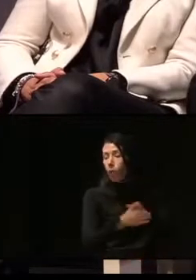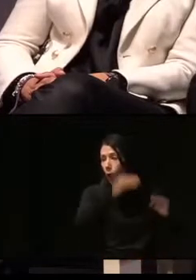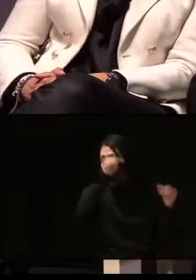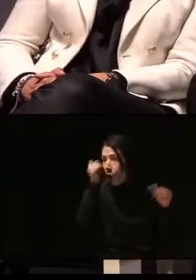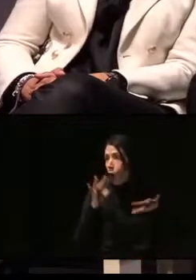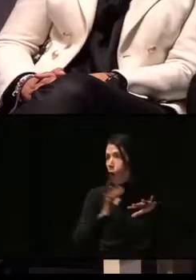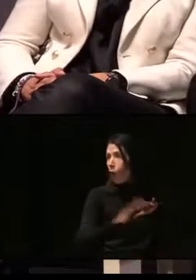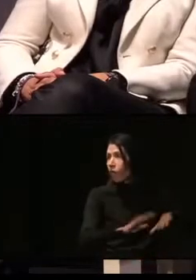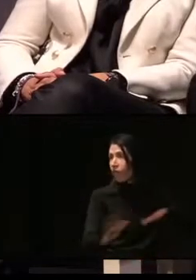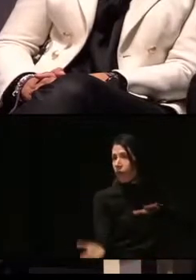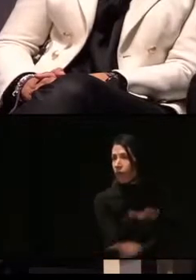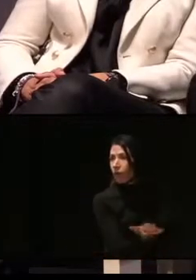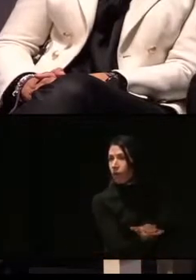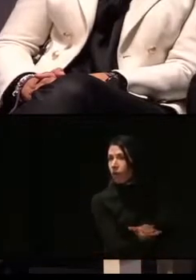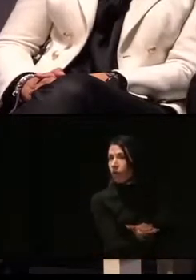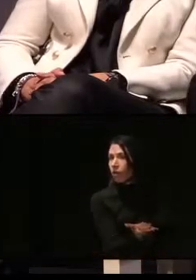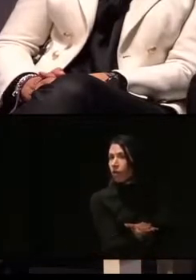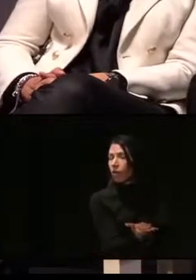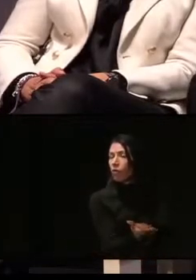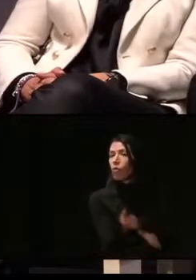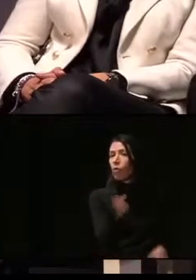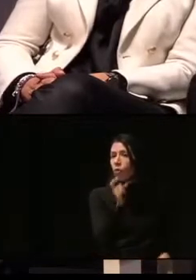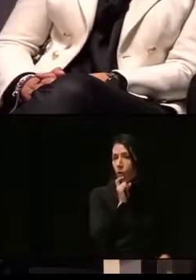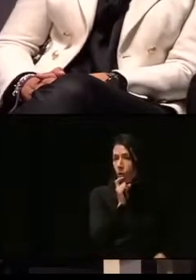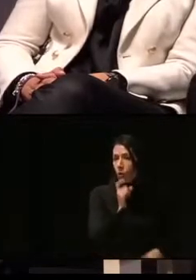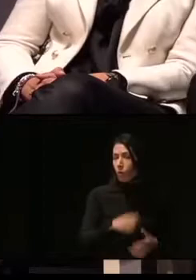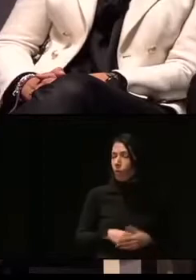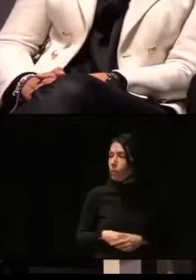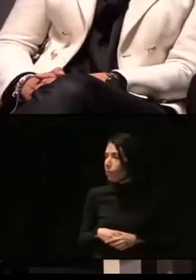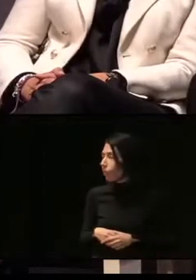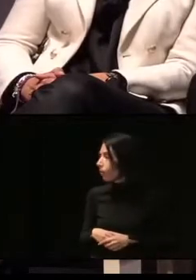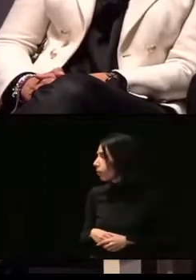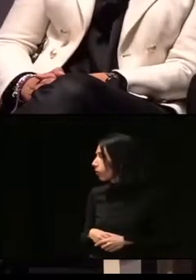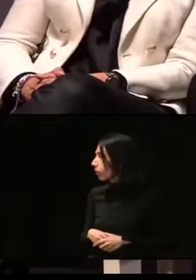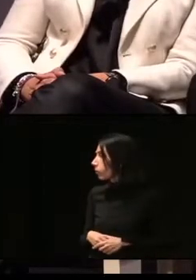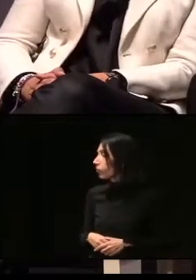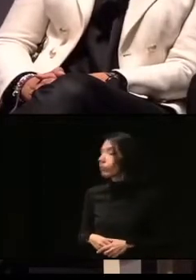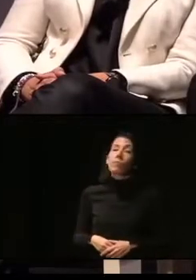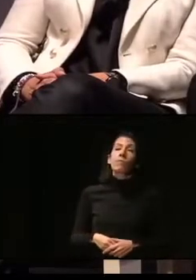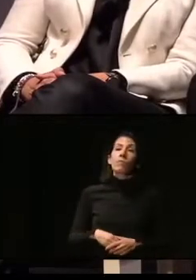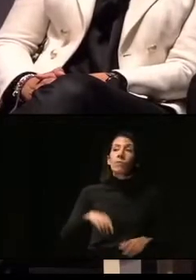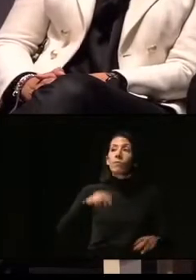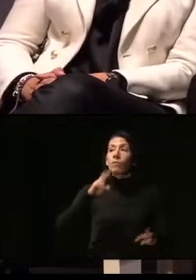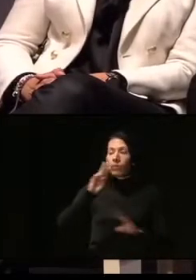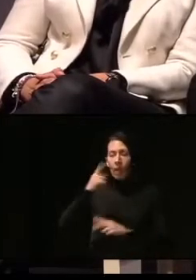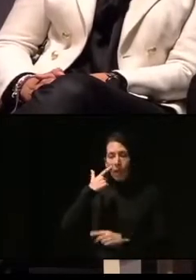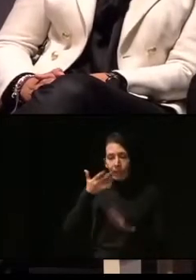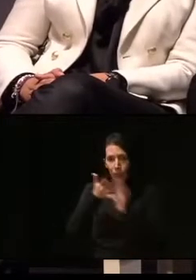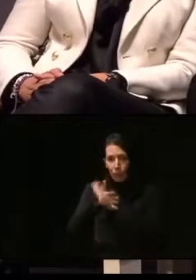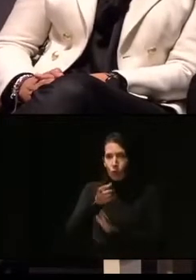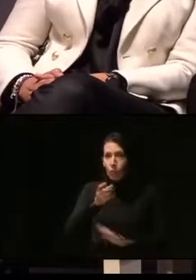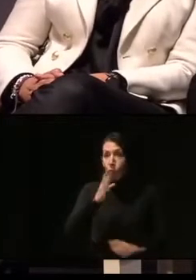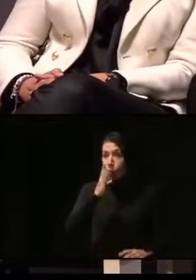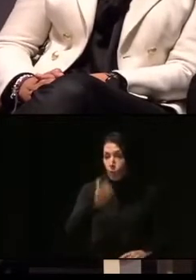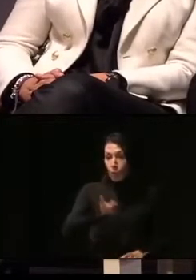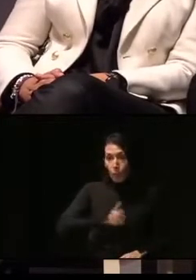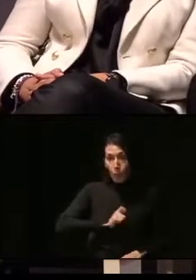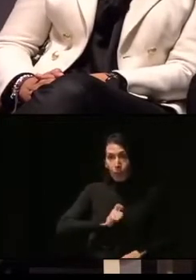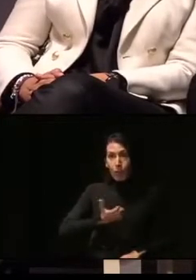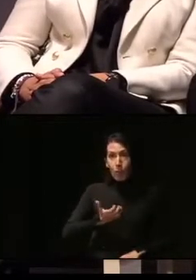oportunas o se le cancele a la licencia? Pues te explico, porque Policía